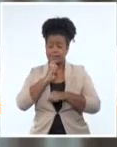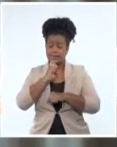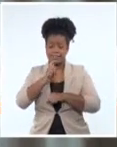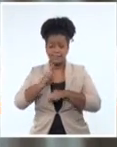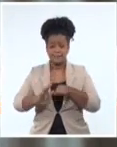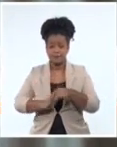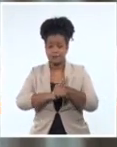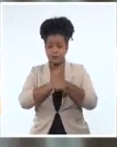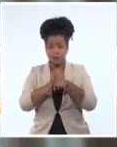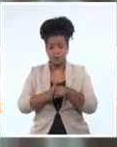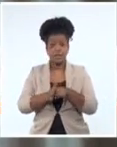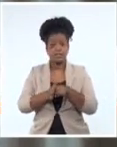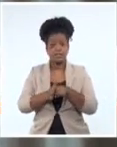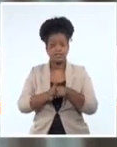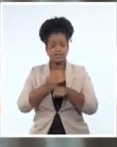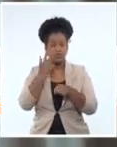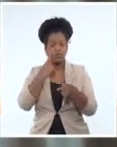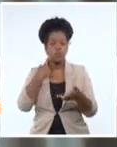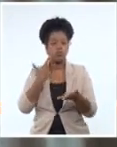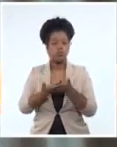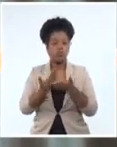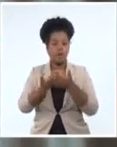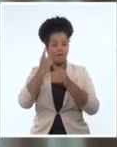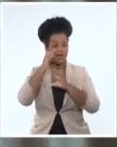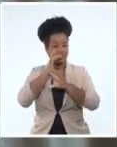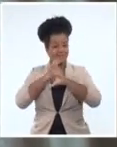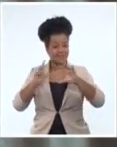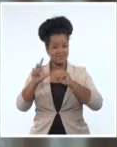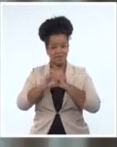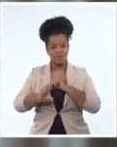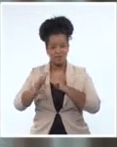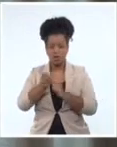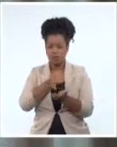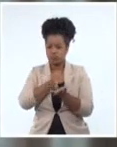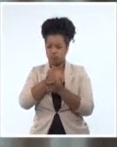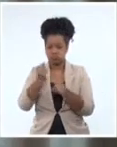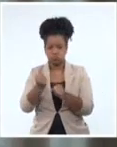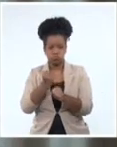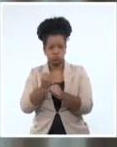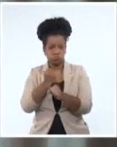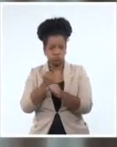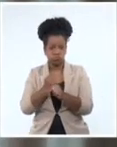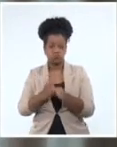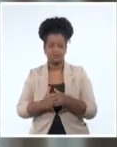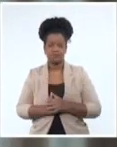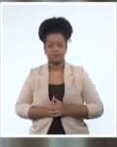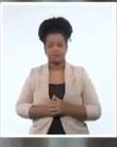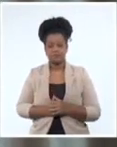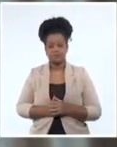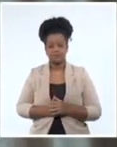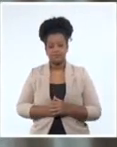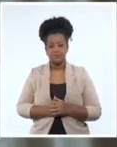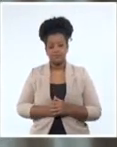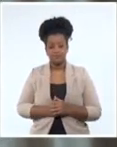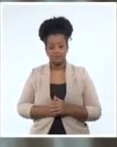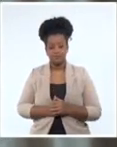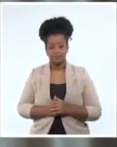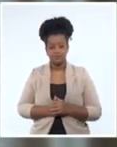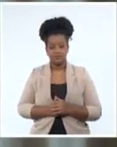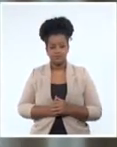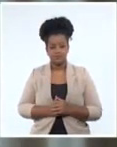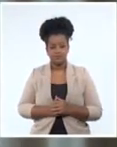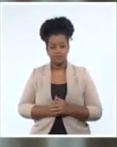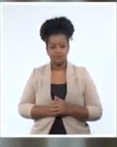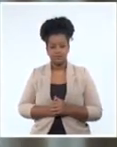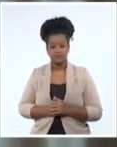de la pandemia se ha demostrado que la ciencia camagüeyana ha continuado trabajando y bueno que tenemos además, esto